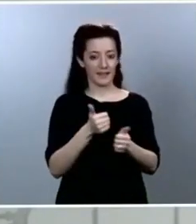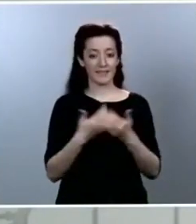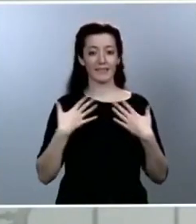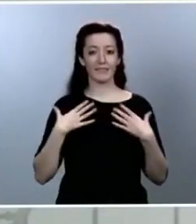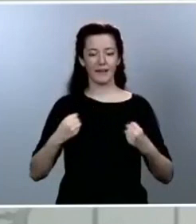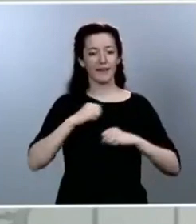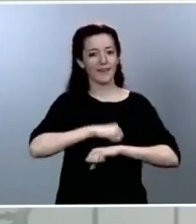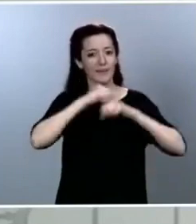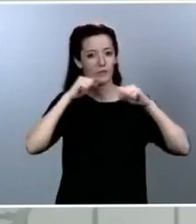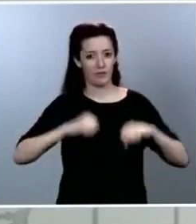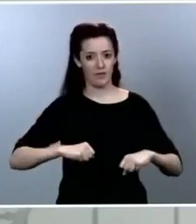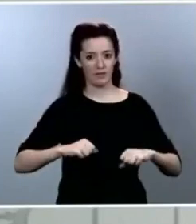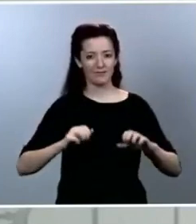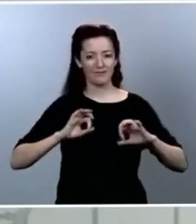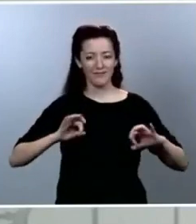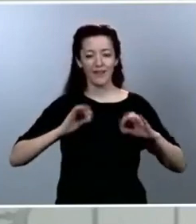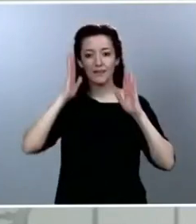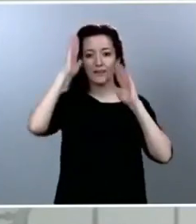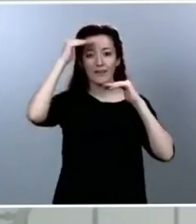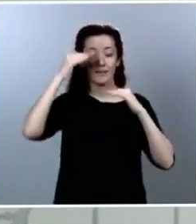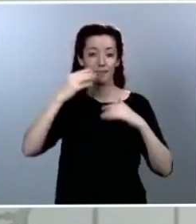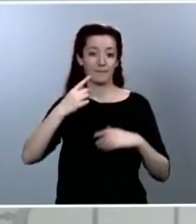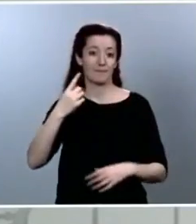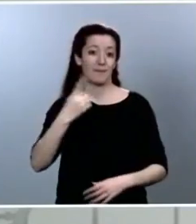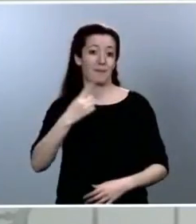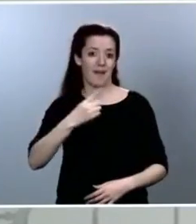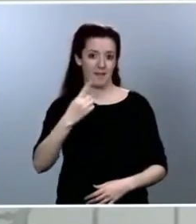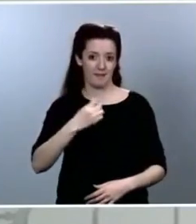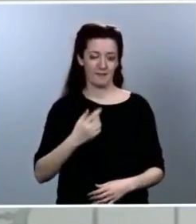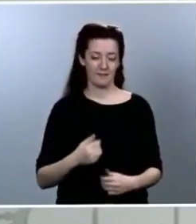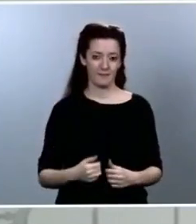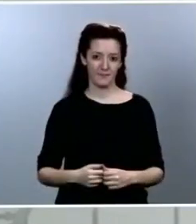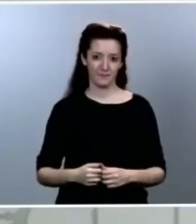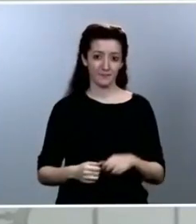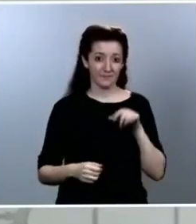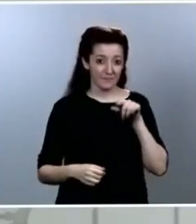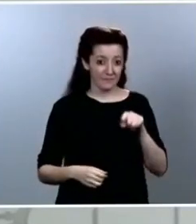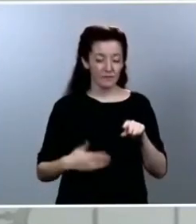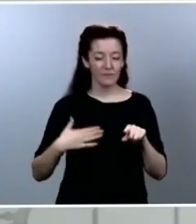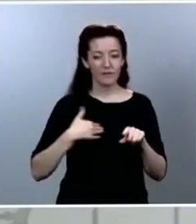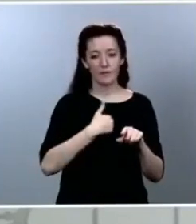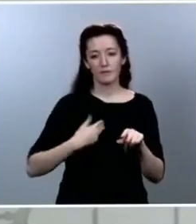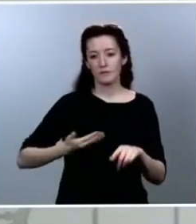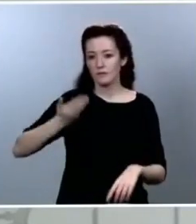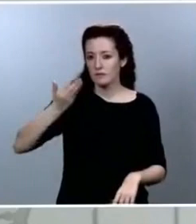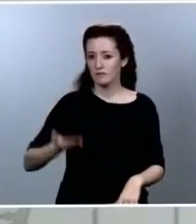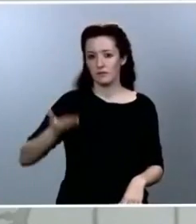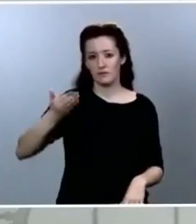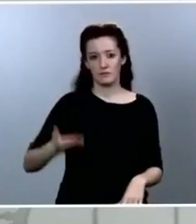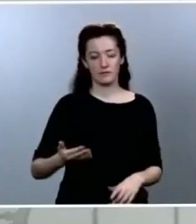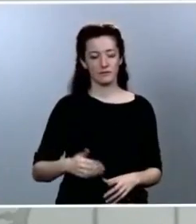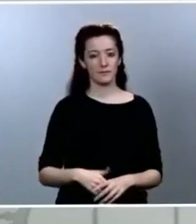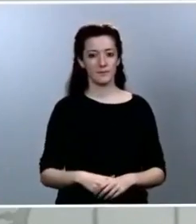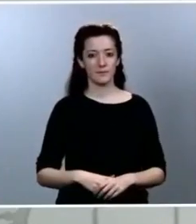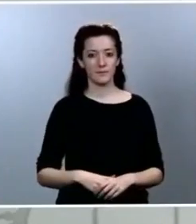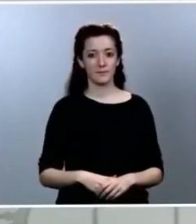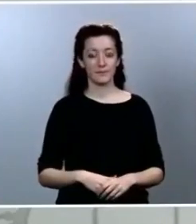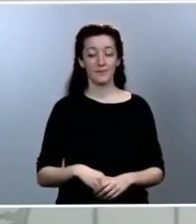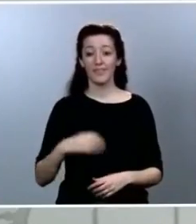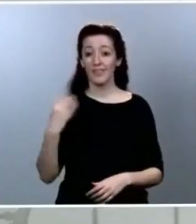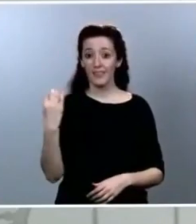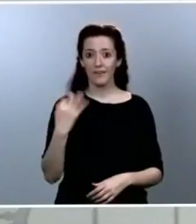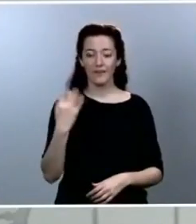En esta etapa de desescalada va a jugar un papel trascendental. Reforzar los sistemas de atención